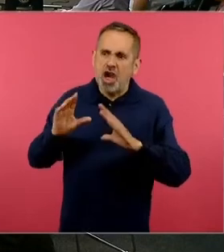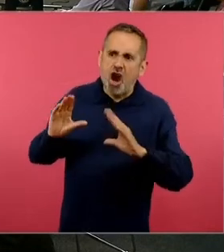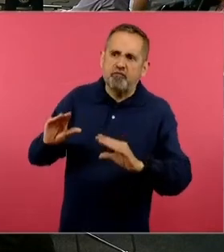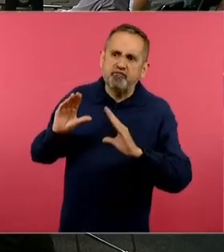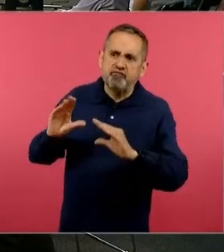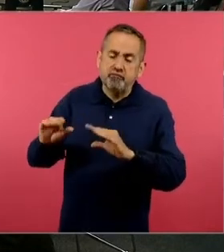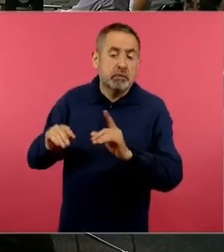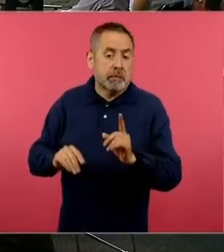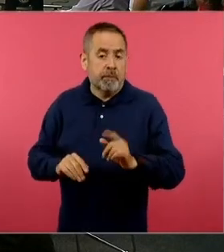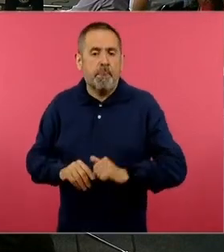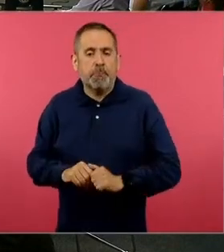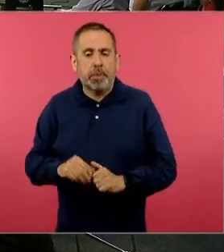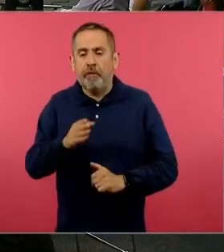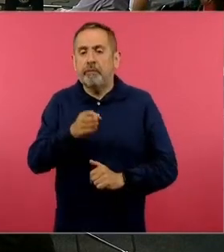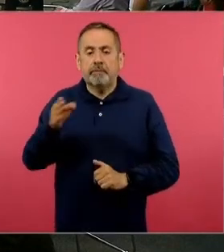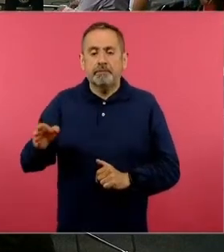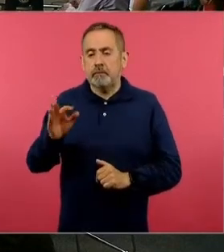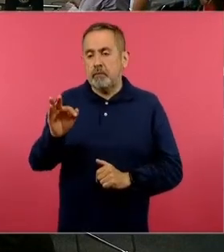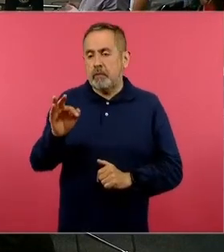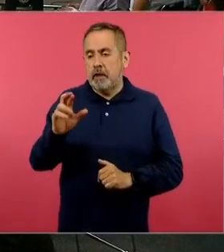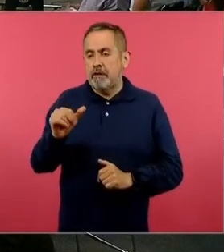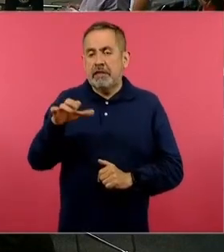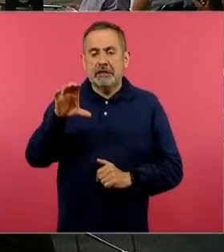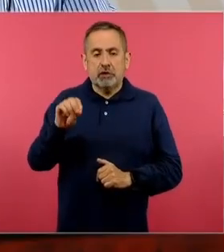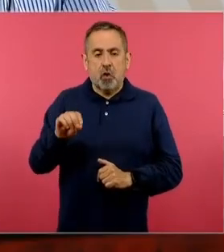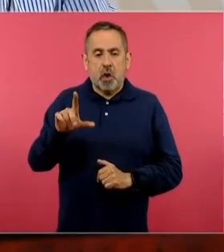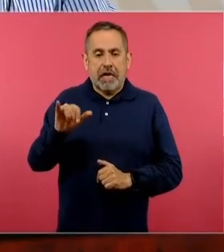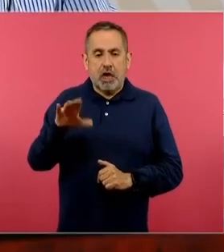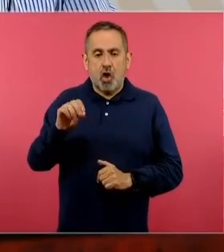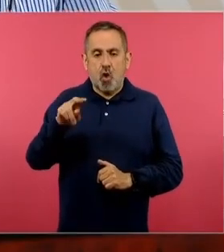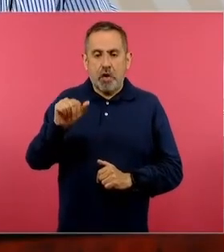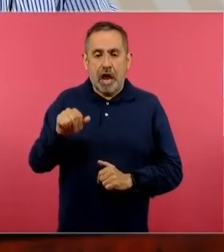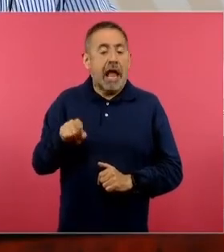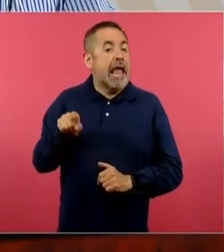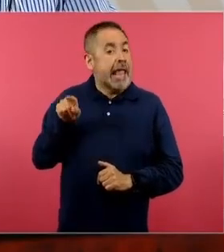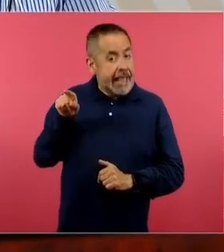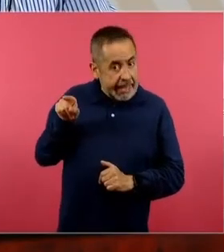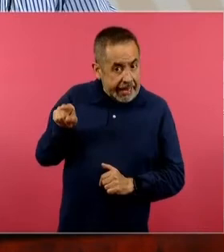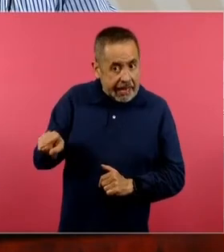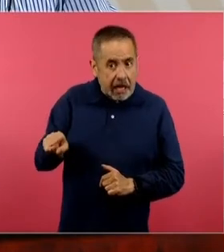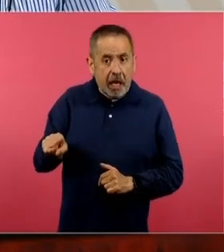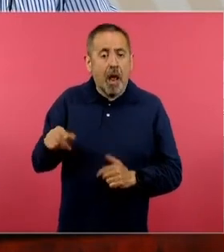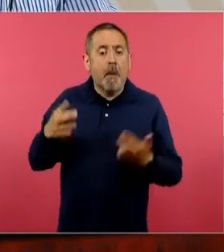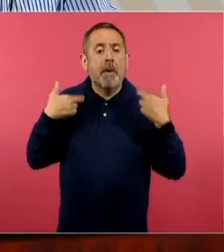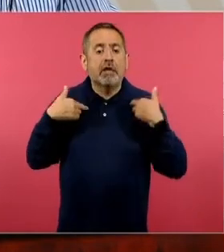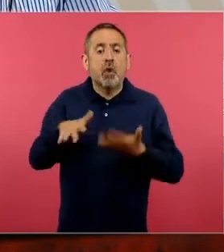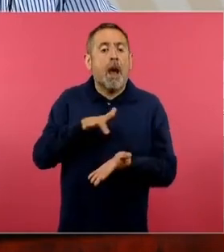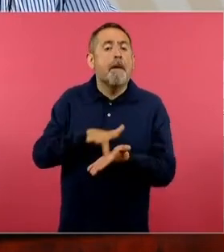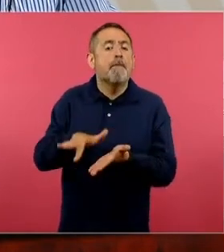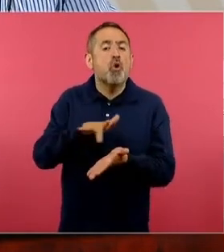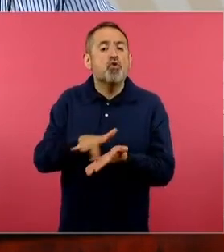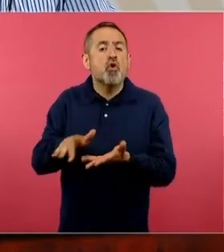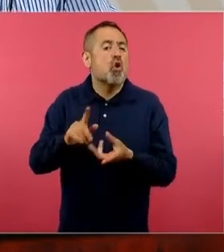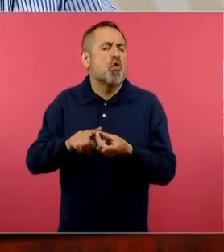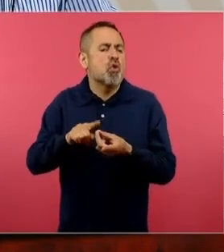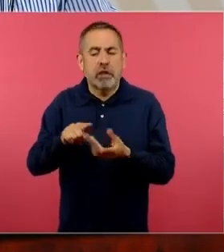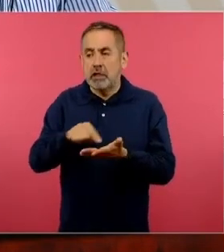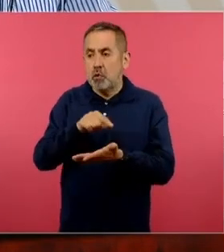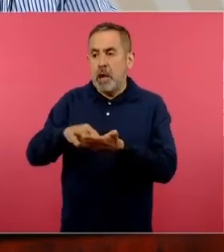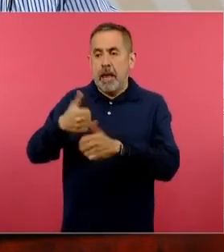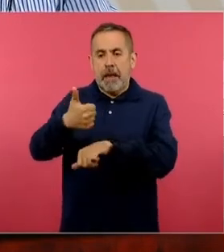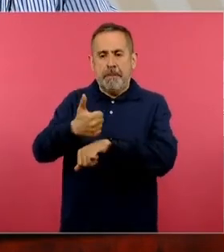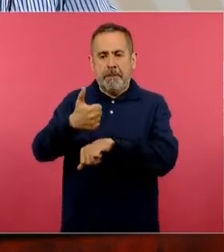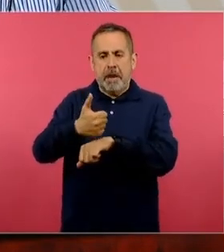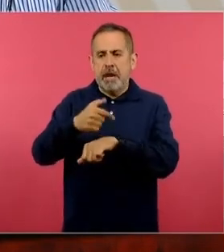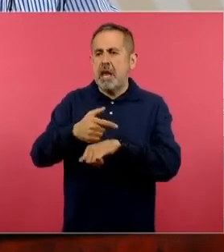El maestro Francisco Vargas Licona. Él es maestro de apoyo en escuela primaria en la